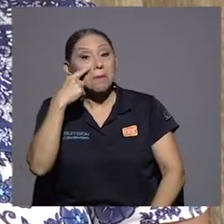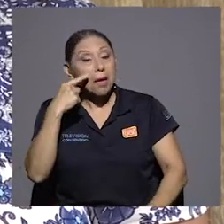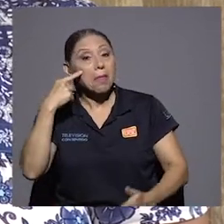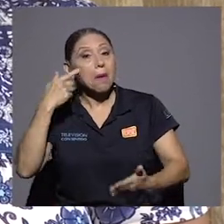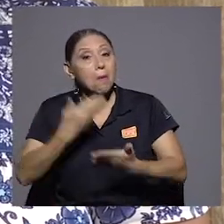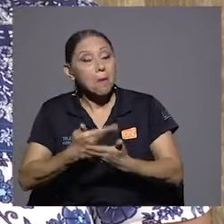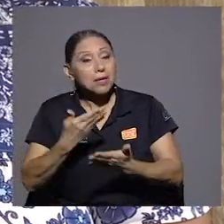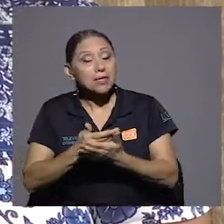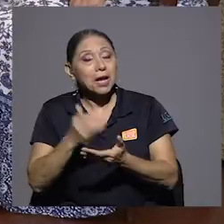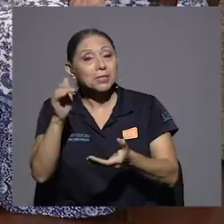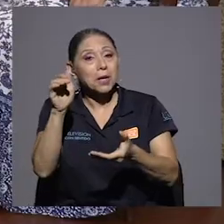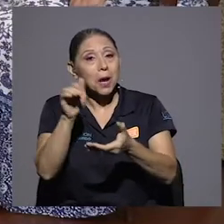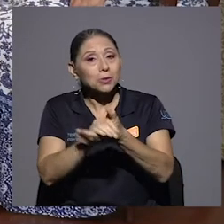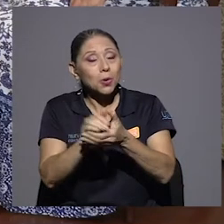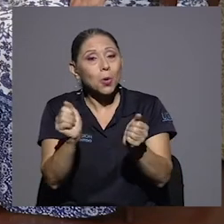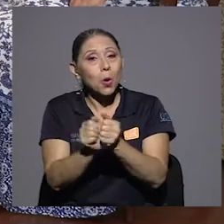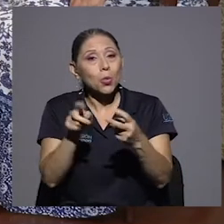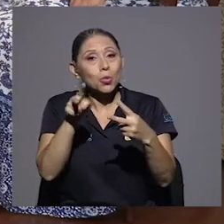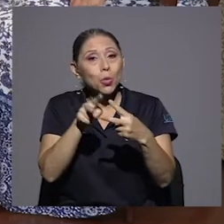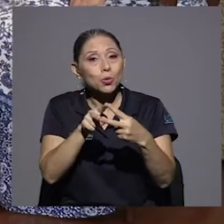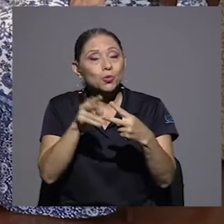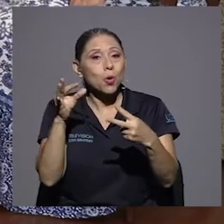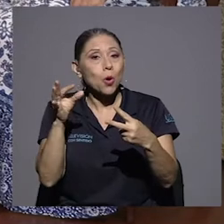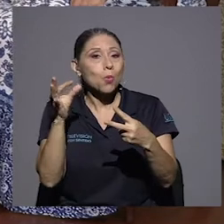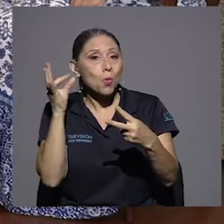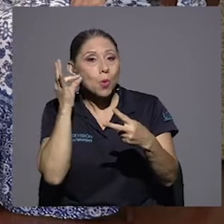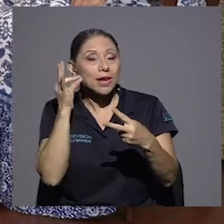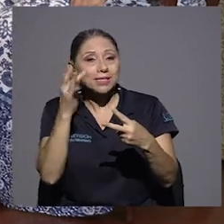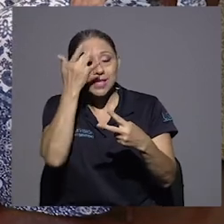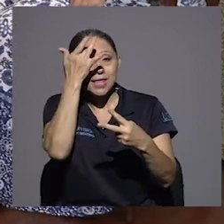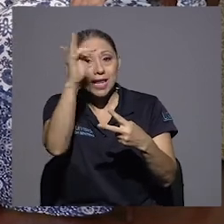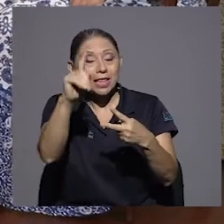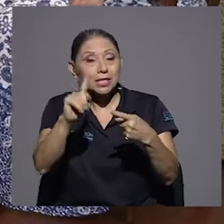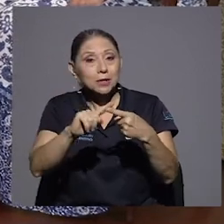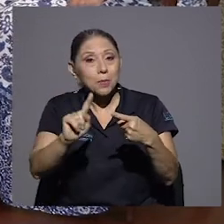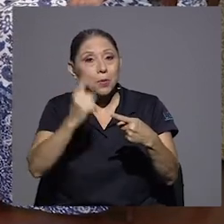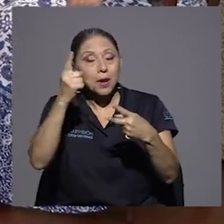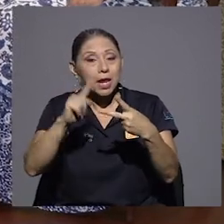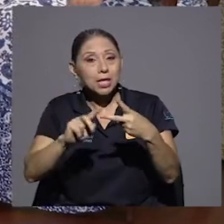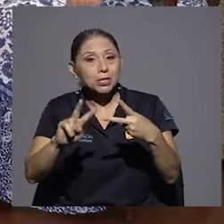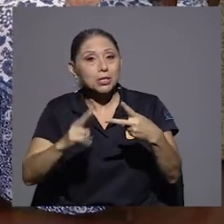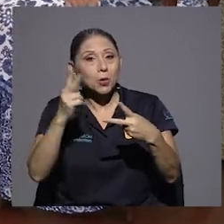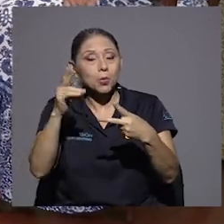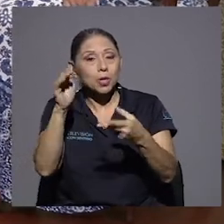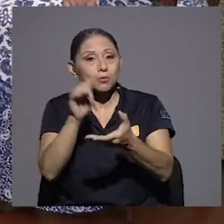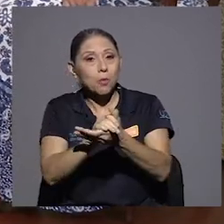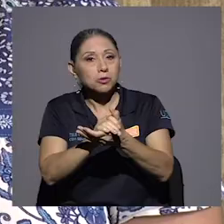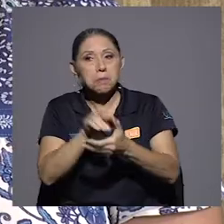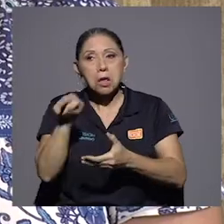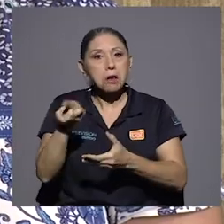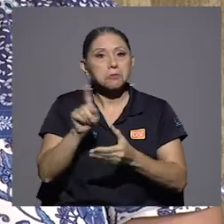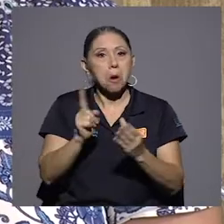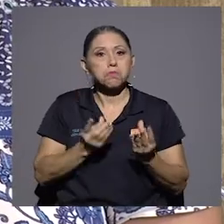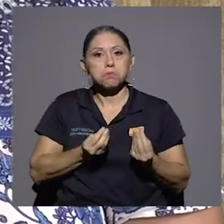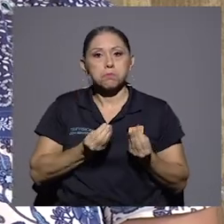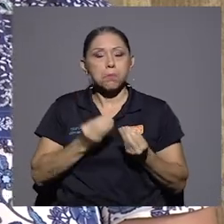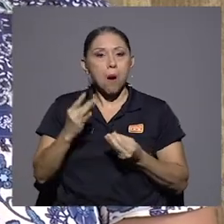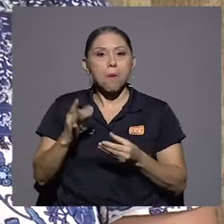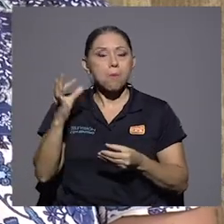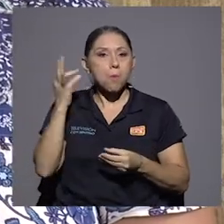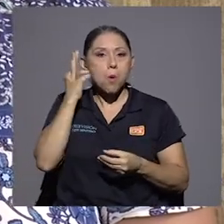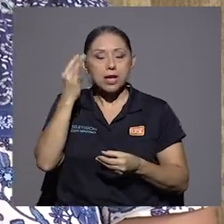mujeres inteligentes. Tanto su primera como segunda esposa. Que no le tenía miedo a mujeres inteligentes. Y